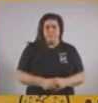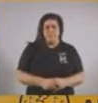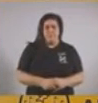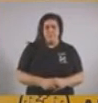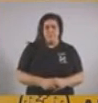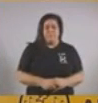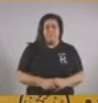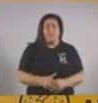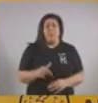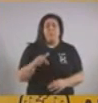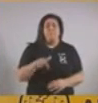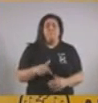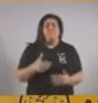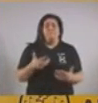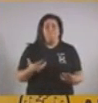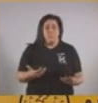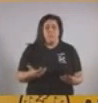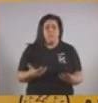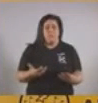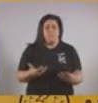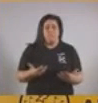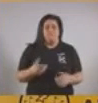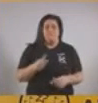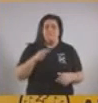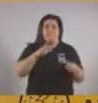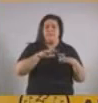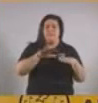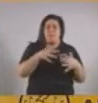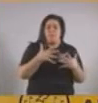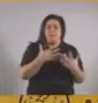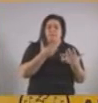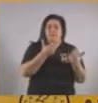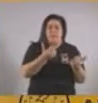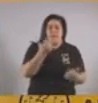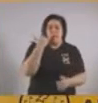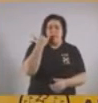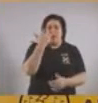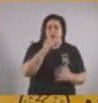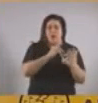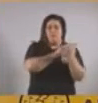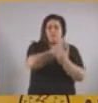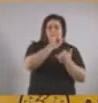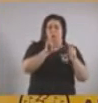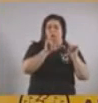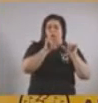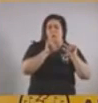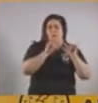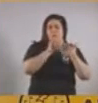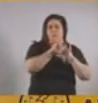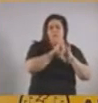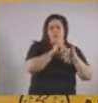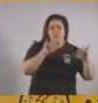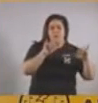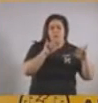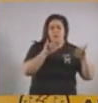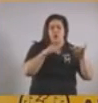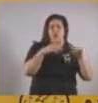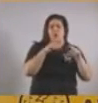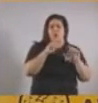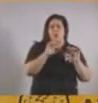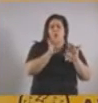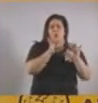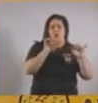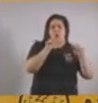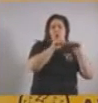Ahora, dada la situación sanitaria que ya expliqué con datos, o sea, casos amesetados en un nivel